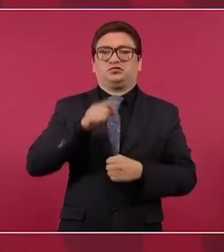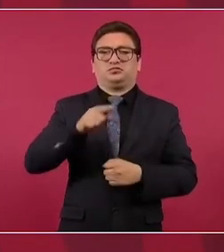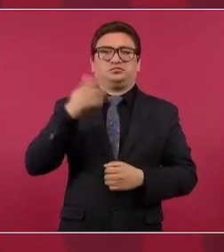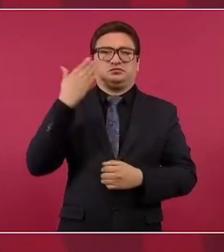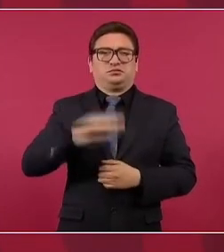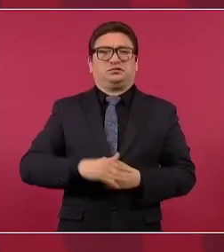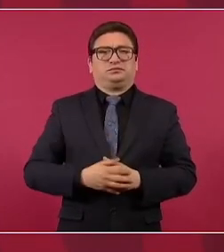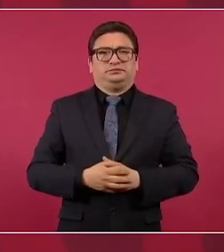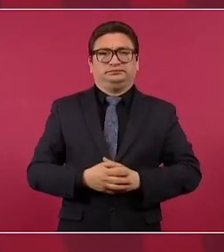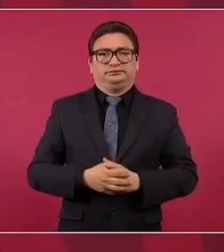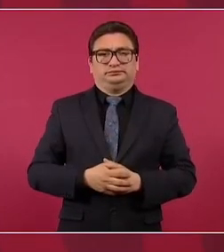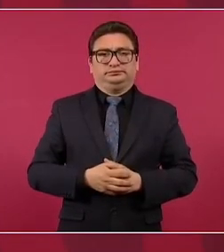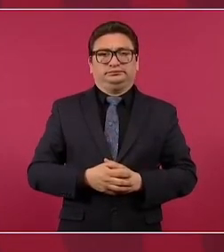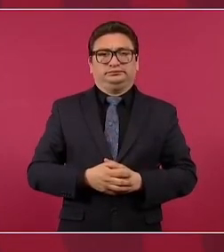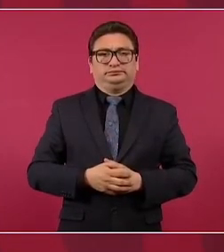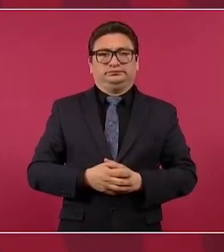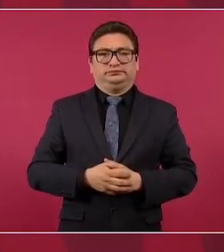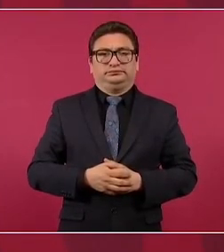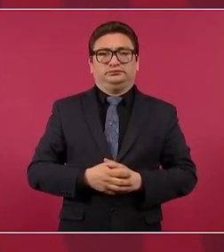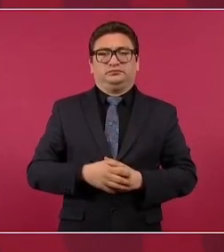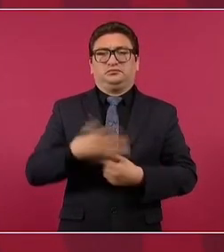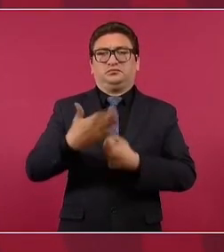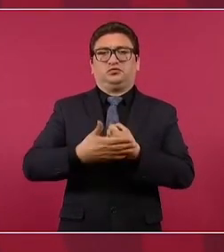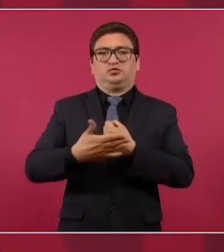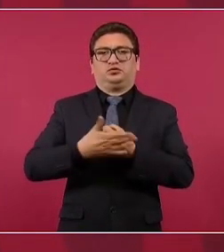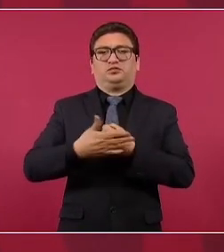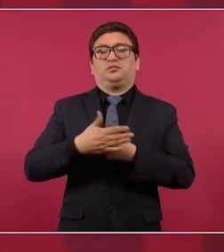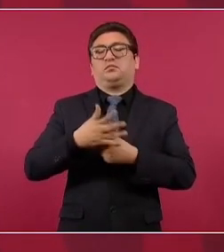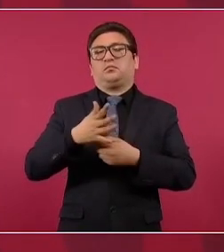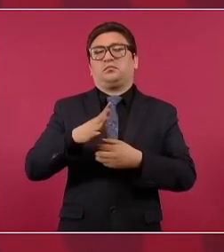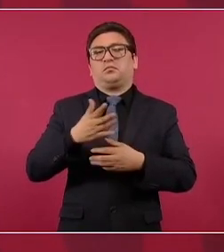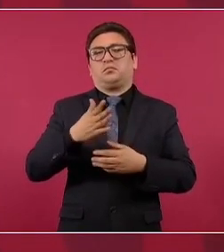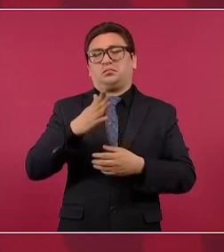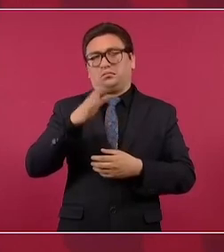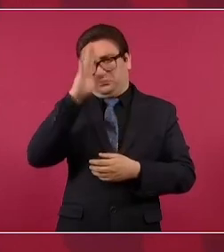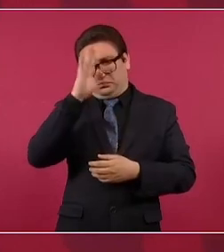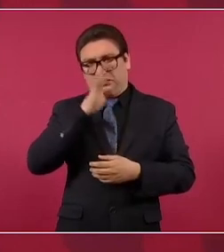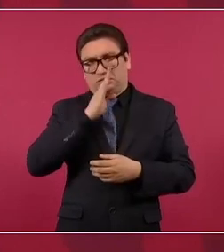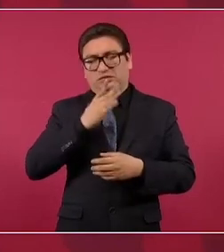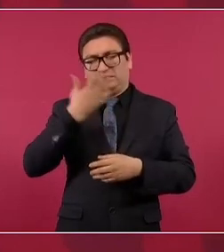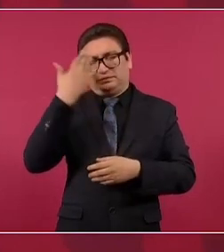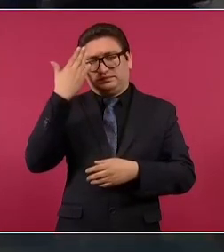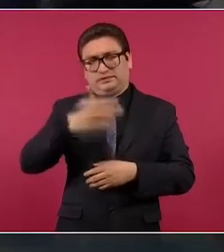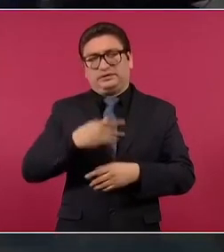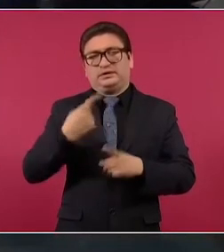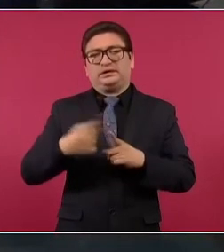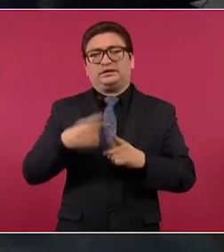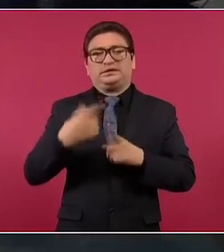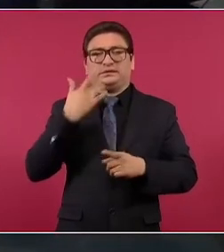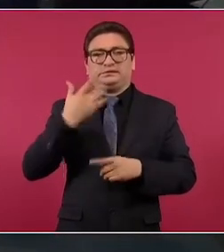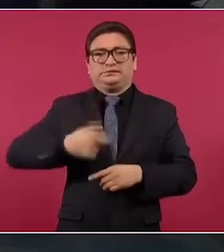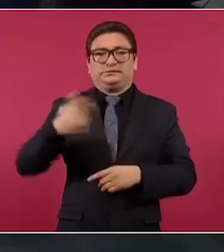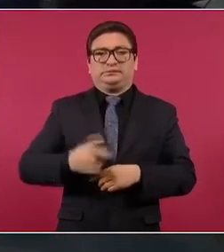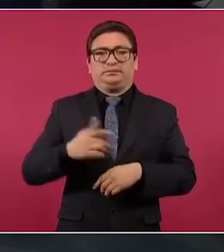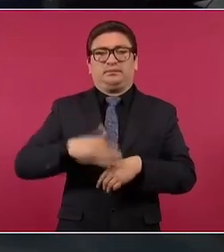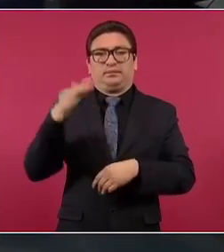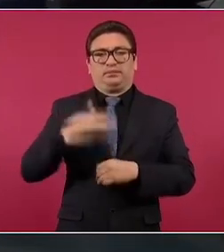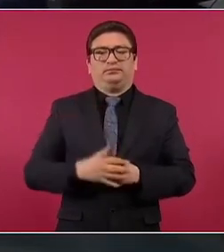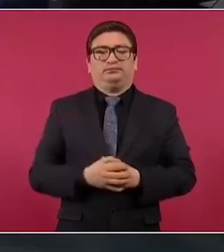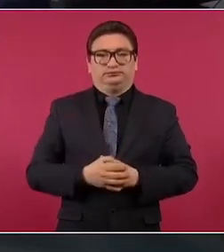al mediodía ya va a saber quién es el más rico de los ministros,